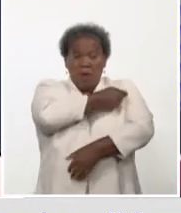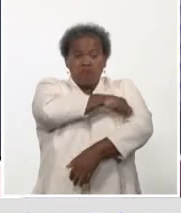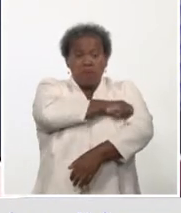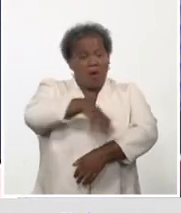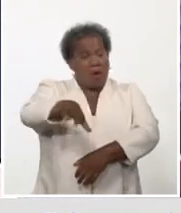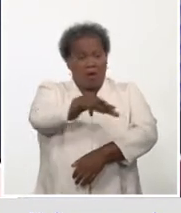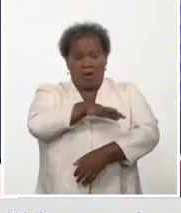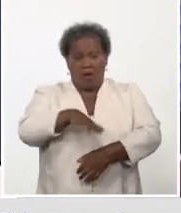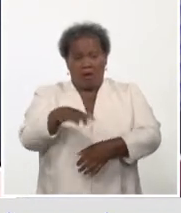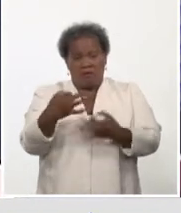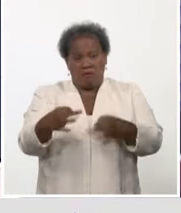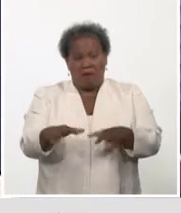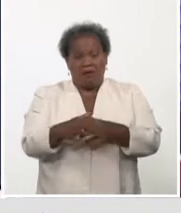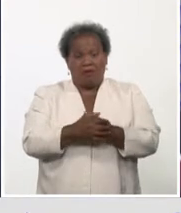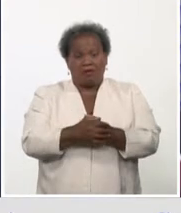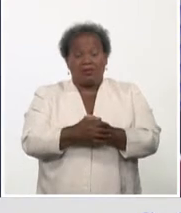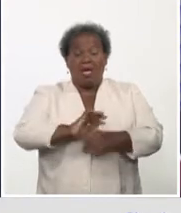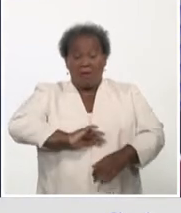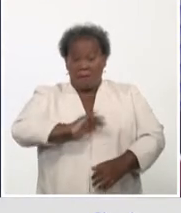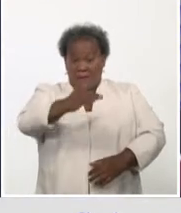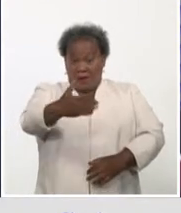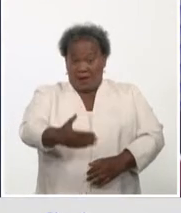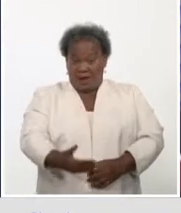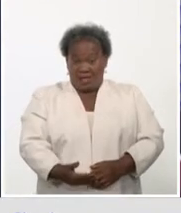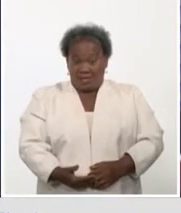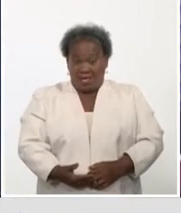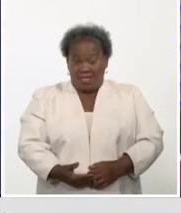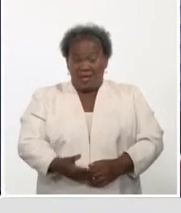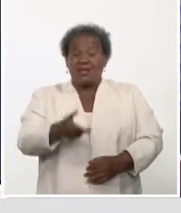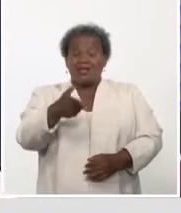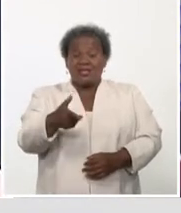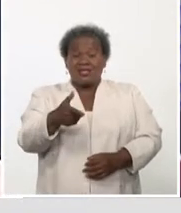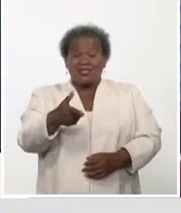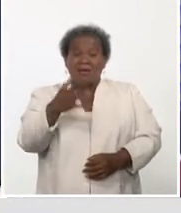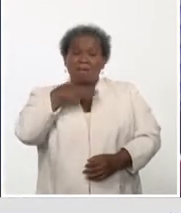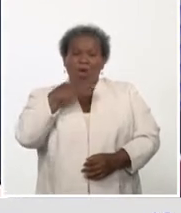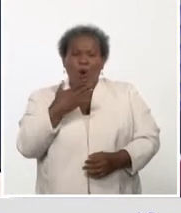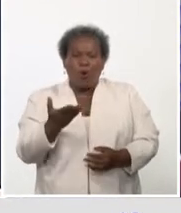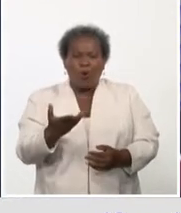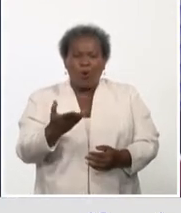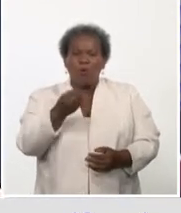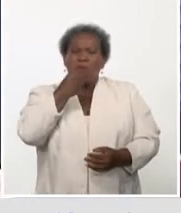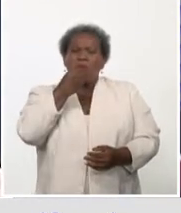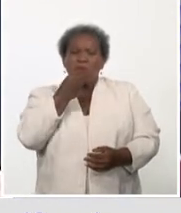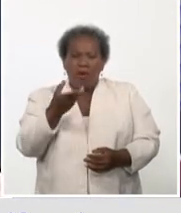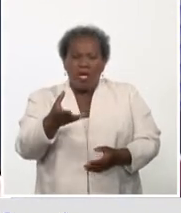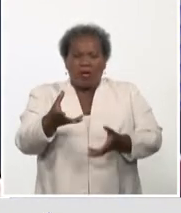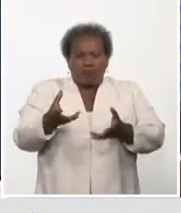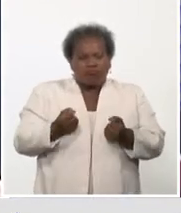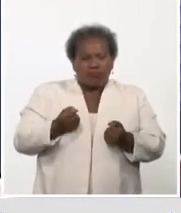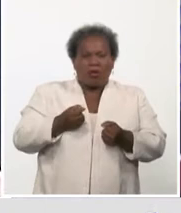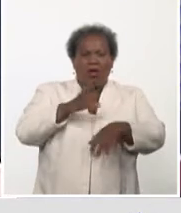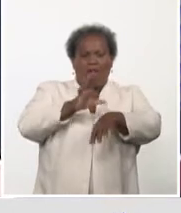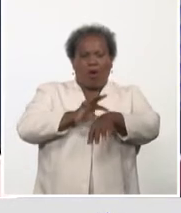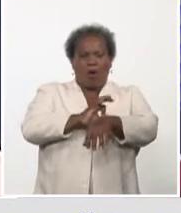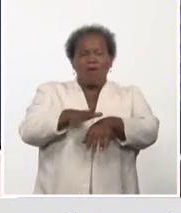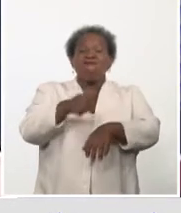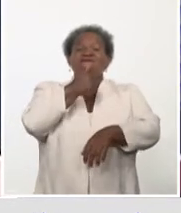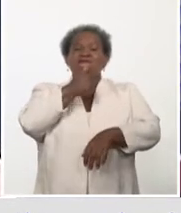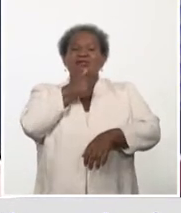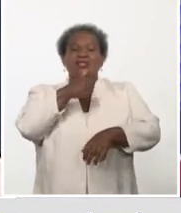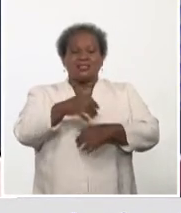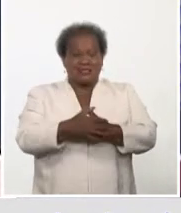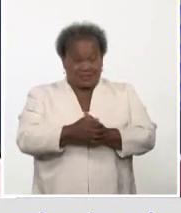las embarazadas tienen más susceptibilidad, es decir, pueden contraer la enfermedad con más facilidad. Pero el